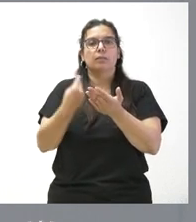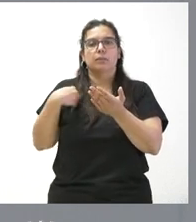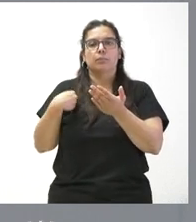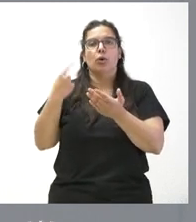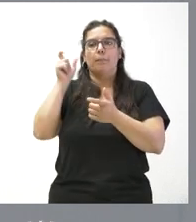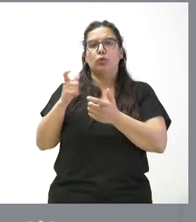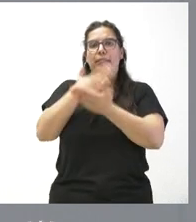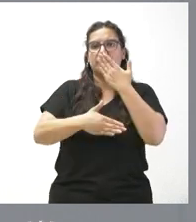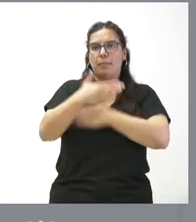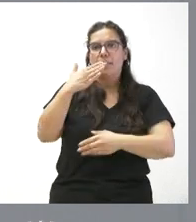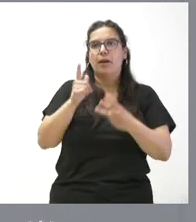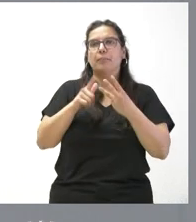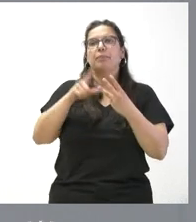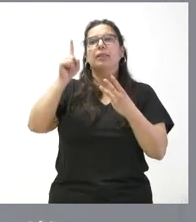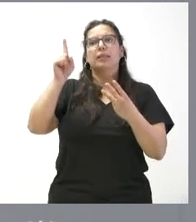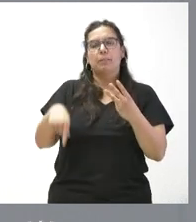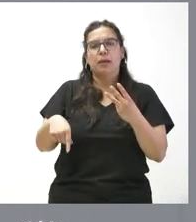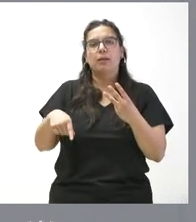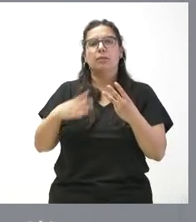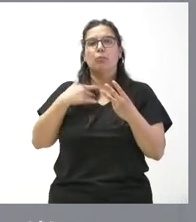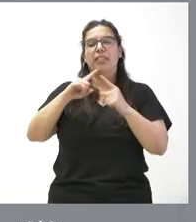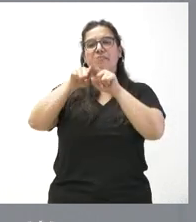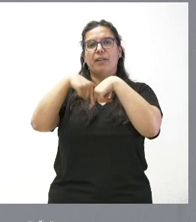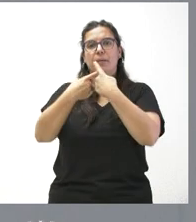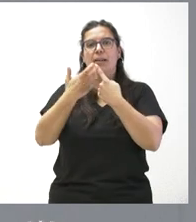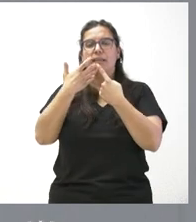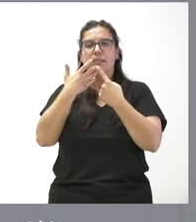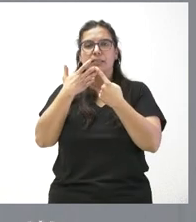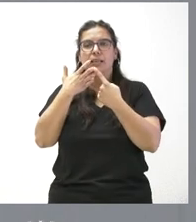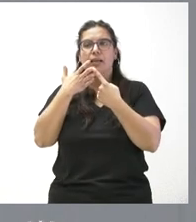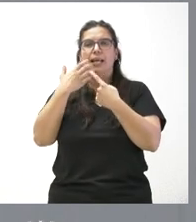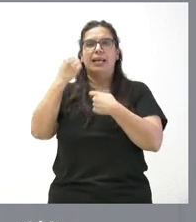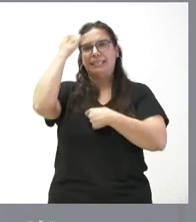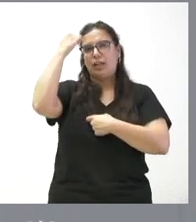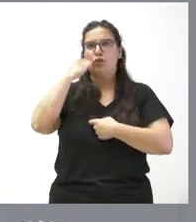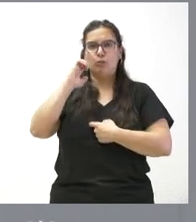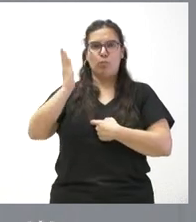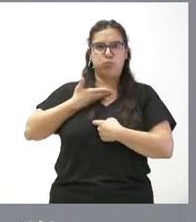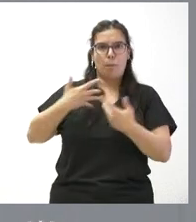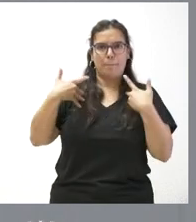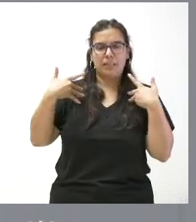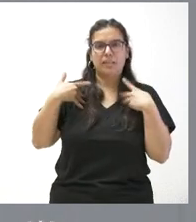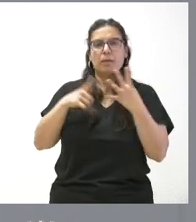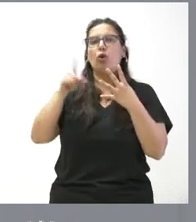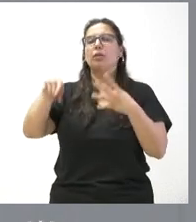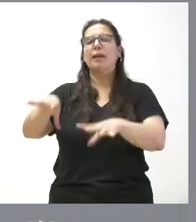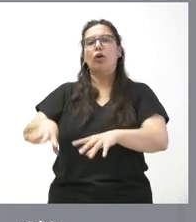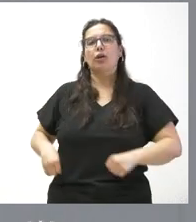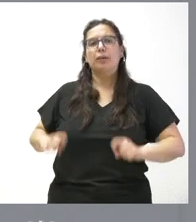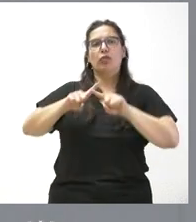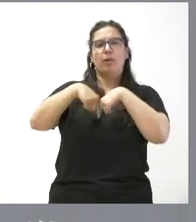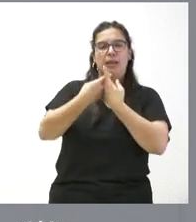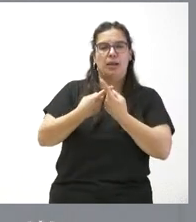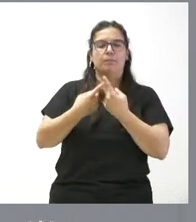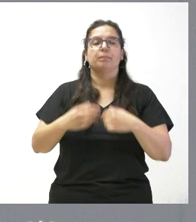con discapacidad o hablamos también de familias que sean víctimas de actos terroristas o que se encuentren en acogimiento familiar o residencial.